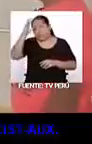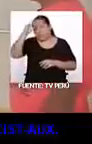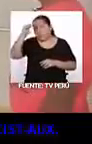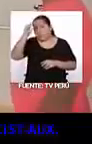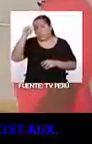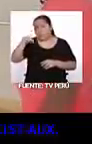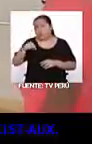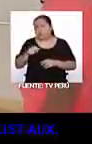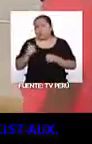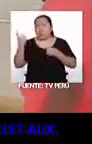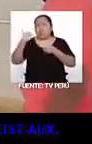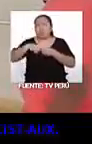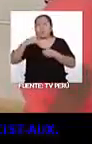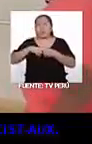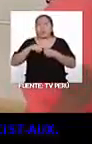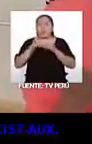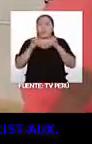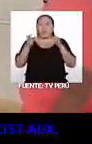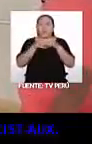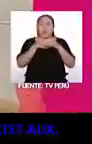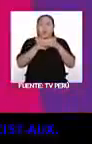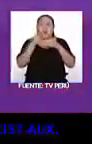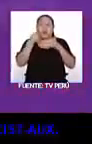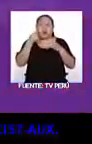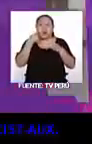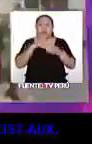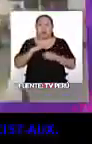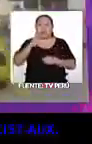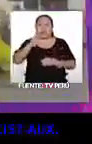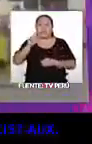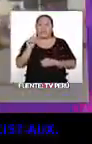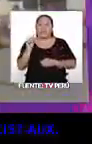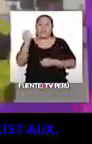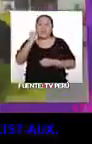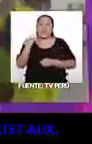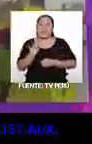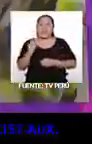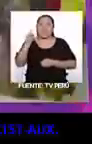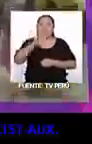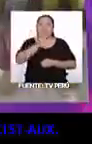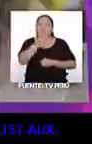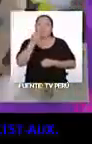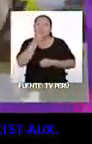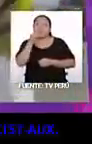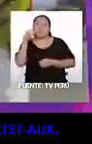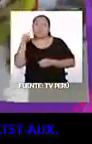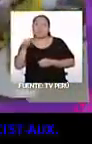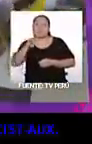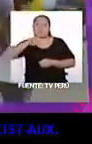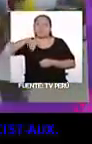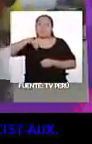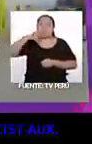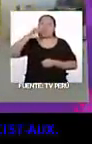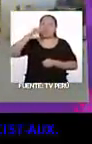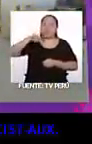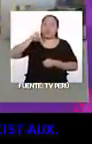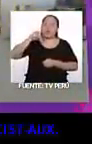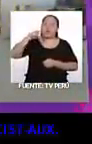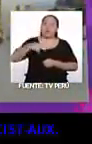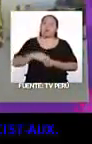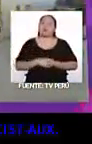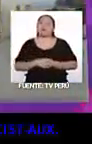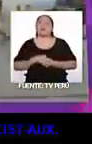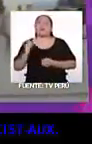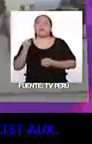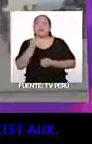integrantes de una banda bastante conocida, se llama BTS la banda. El cantante que canta esa canción se llama J-Hope. Y